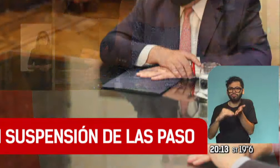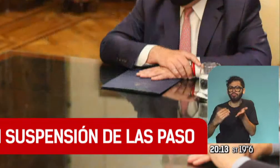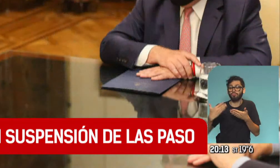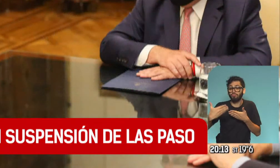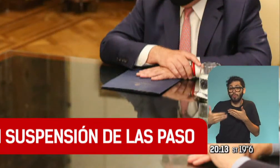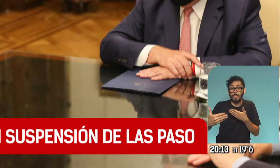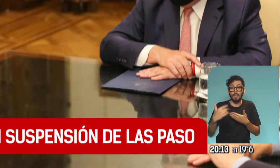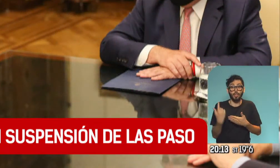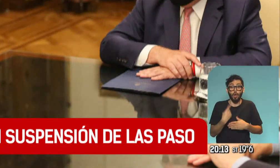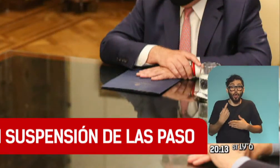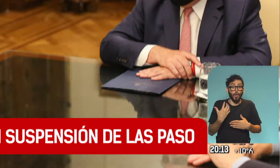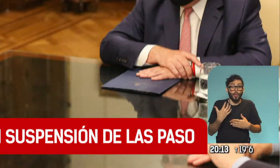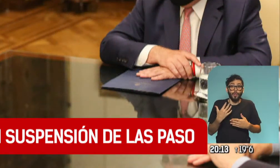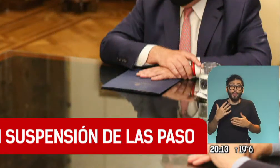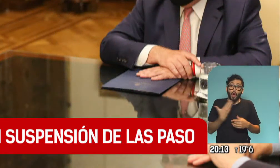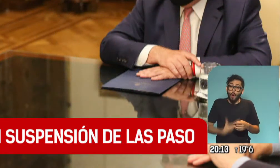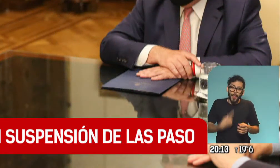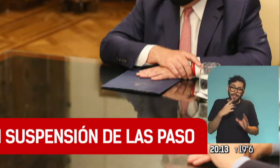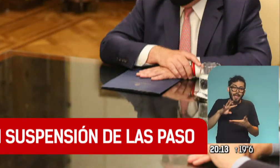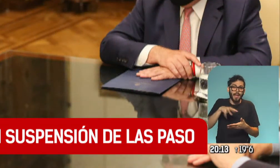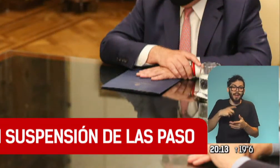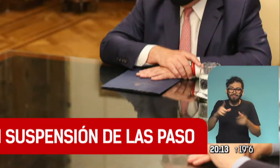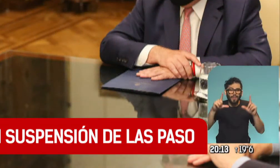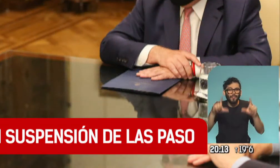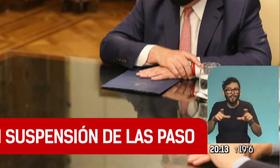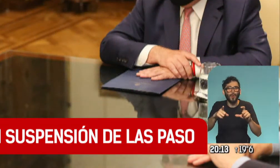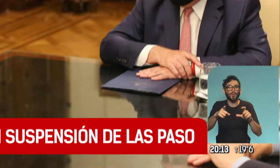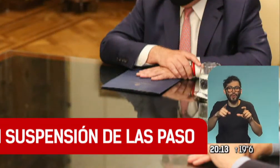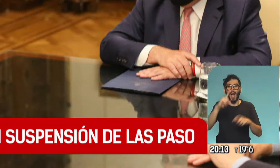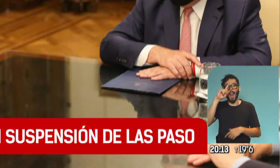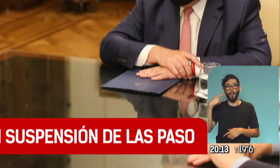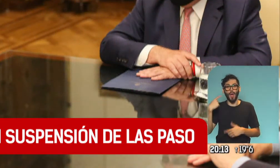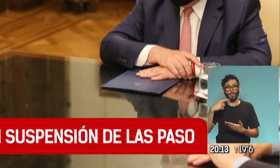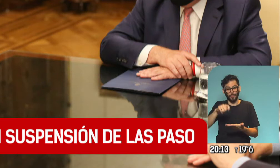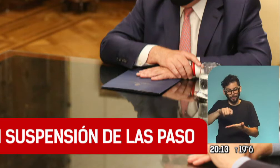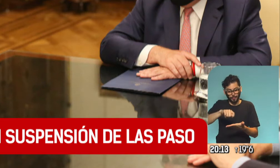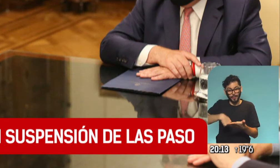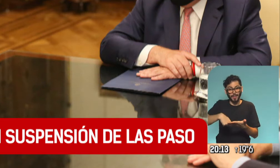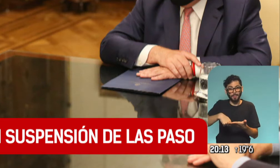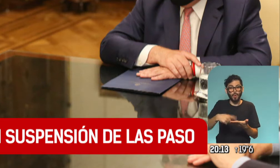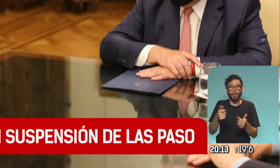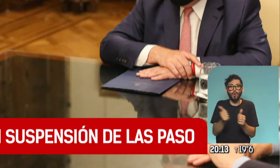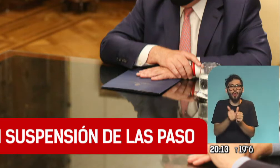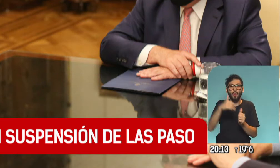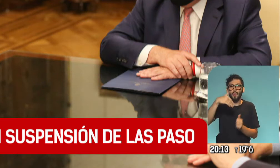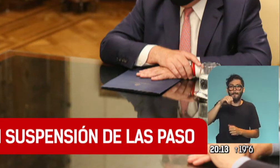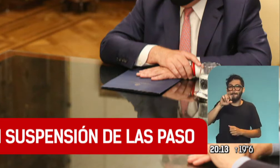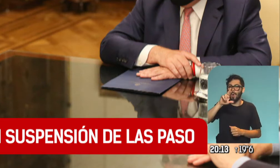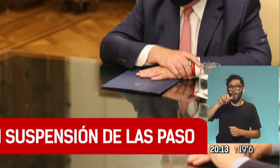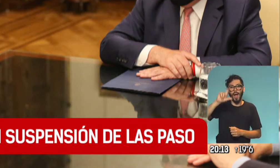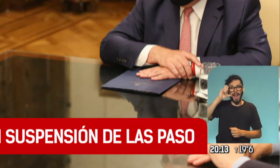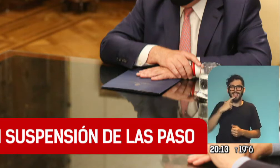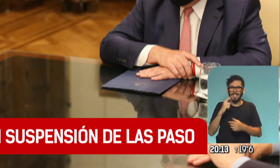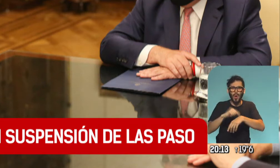vamos a mantener el calendario tal como está. Mirá, ahí tenés la foto de Alberto firmando el pacto fiscal con Morales un rato